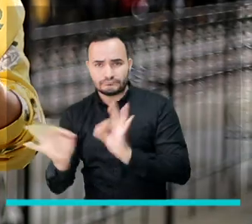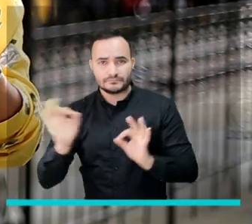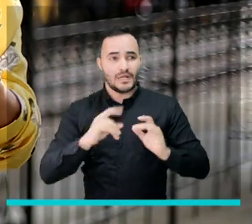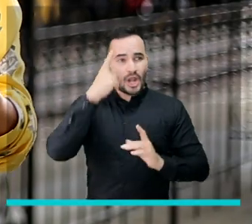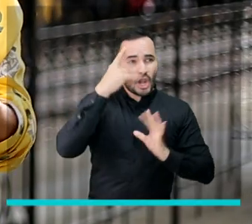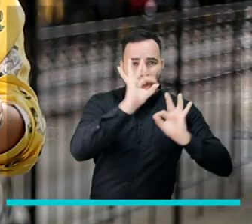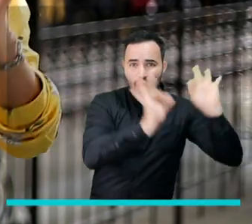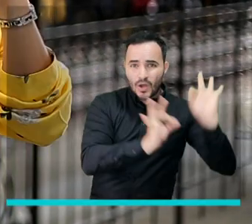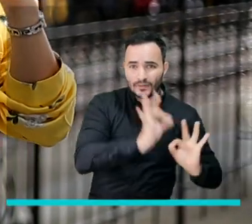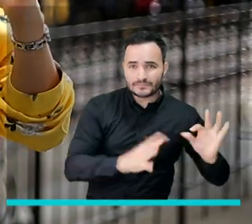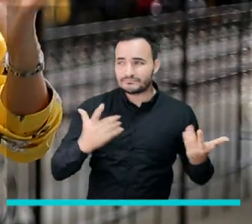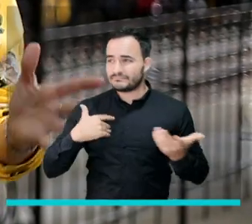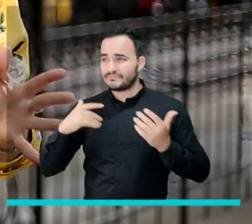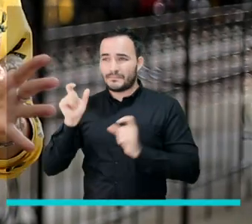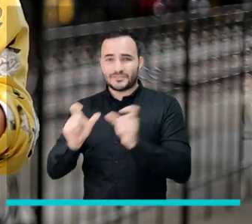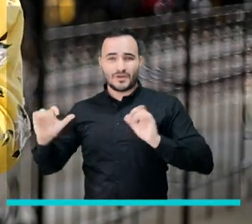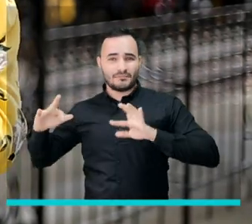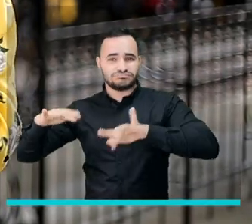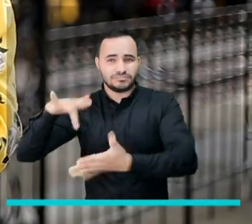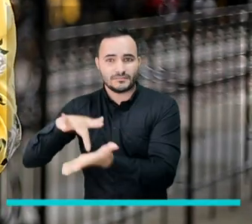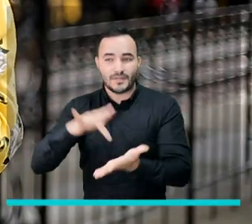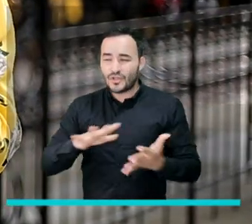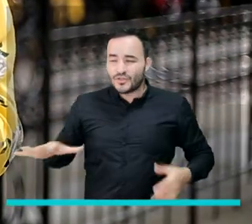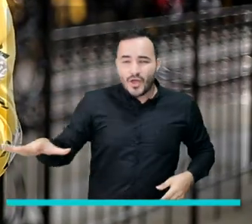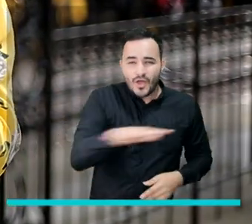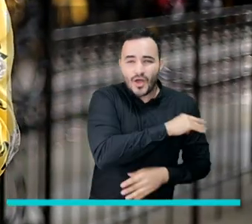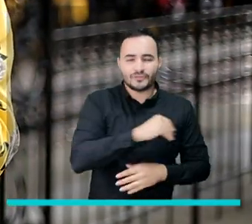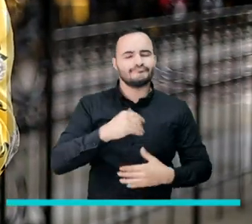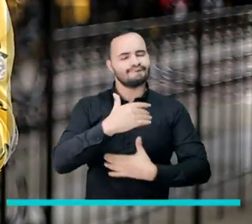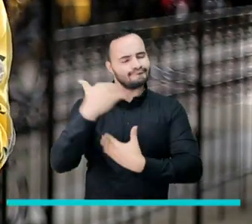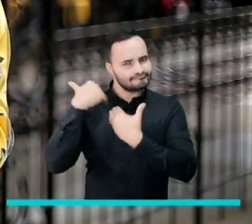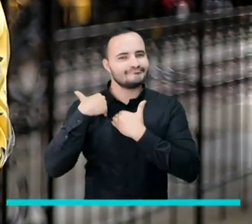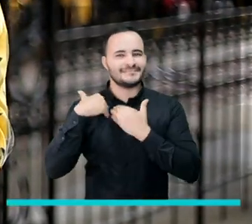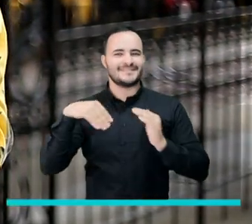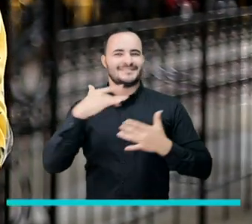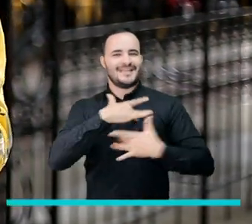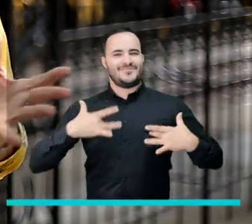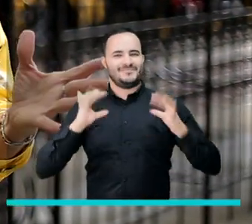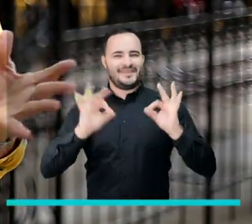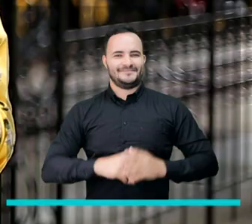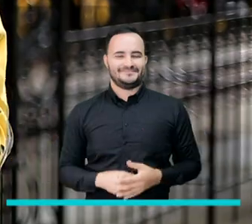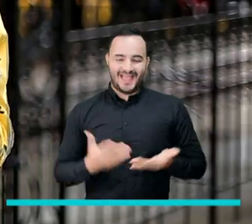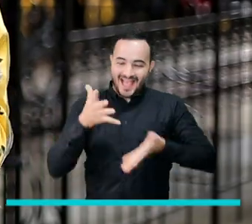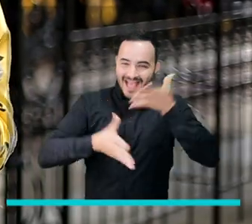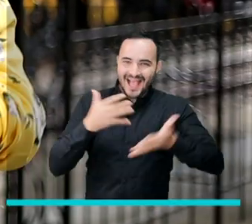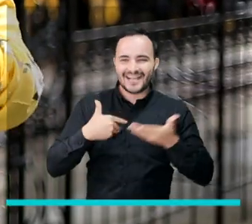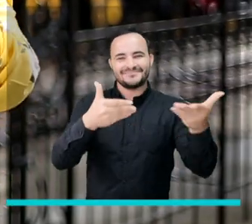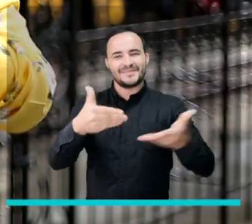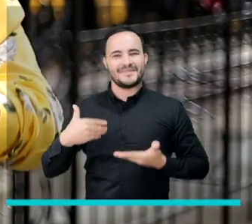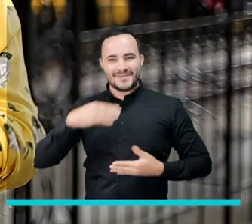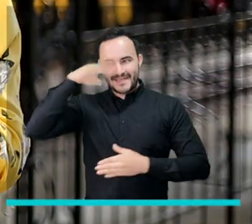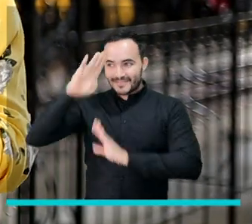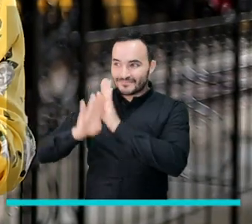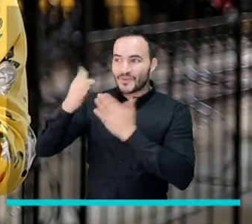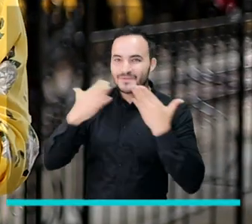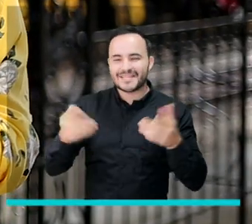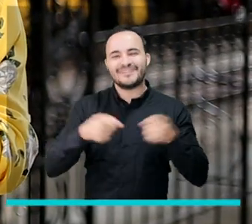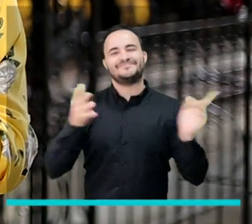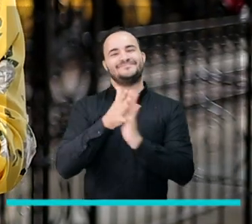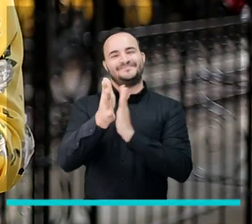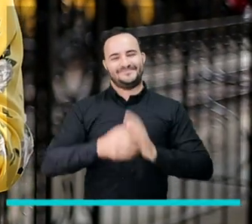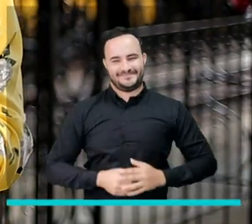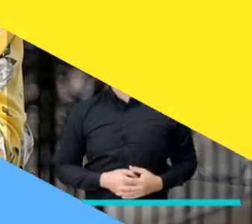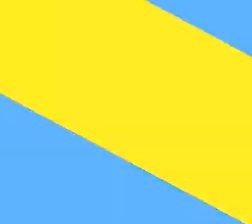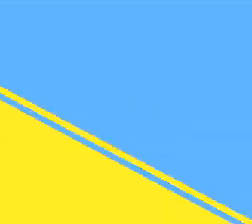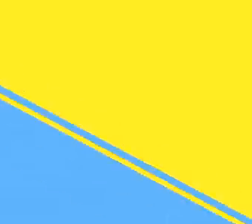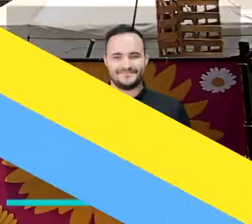logísticos, asistentes, todos se comprometieron con el cuidado de la salud. De esta manera les damos la bienvenida a una nueva emisión de Medellín Conecta TV.